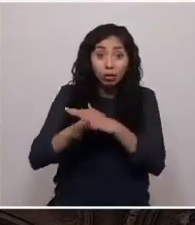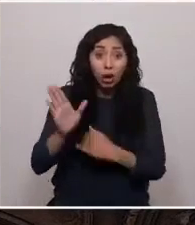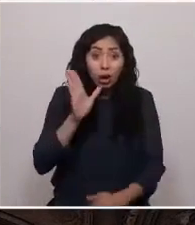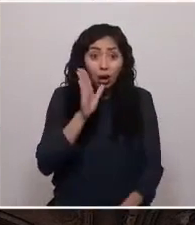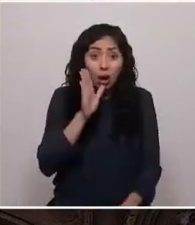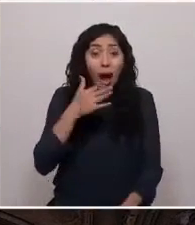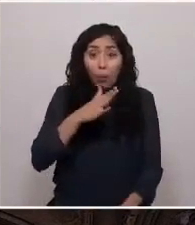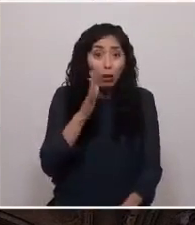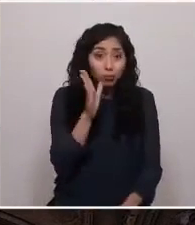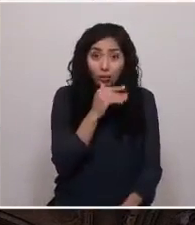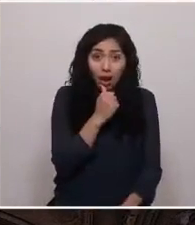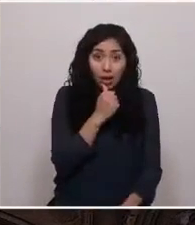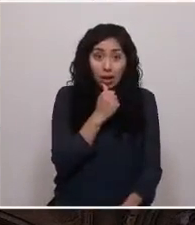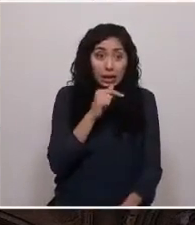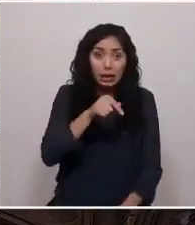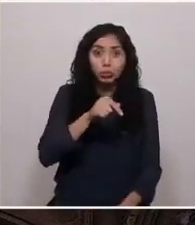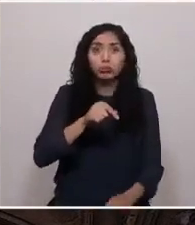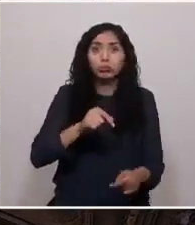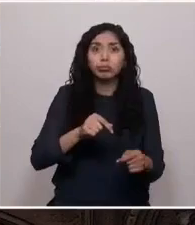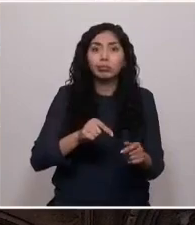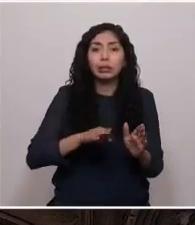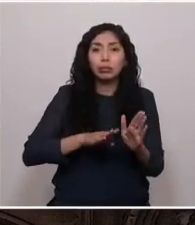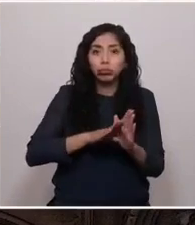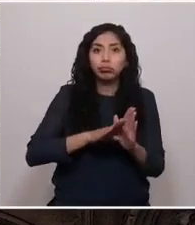cifra seguirá creciendo.